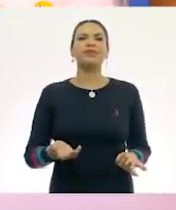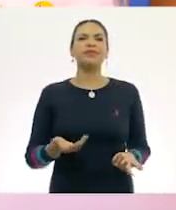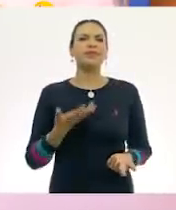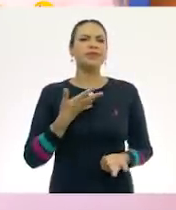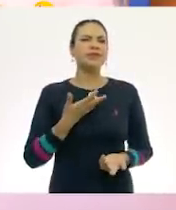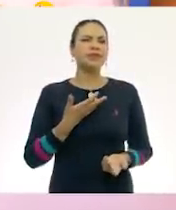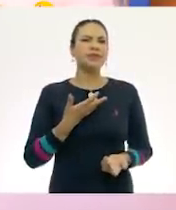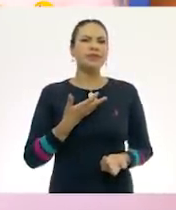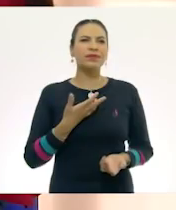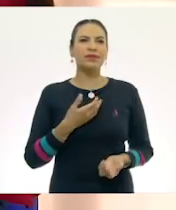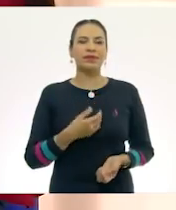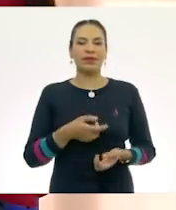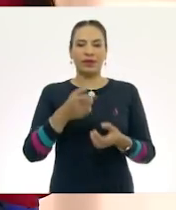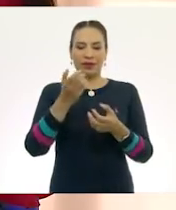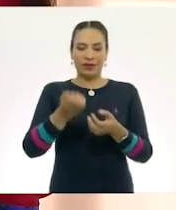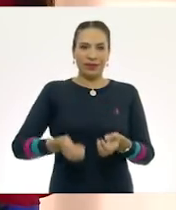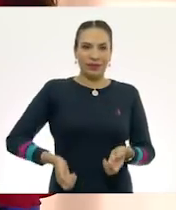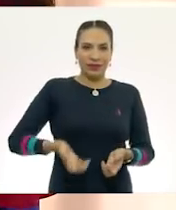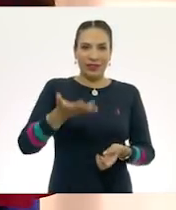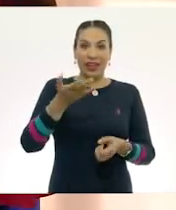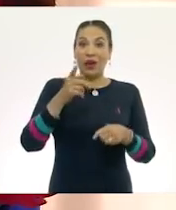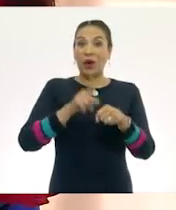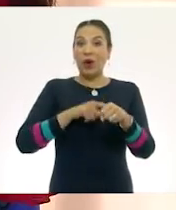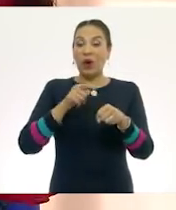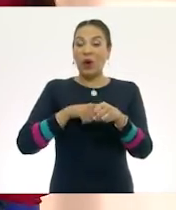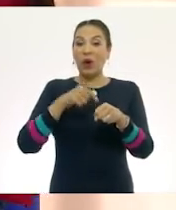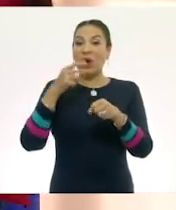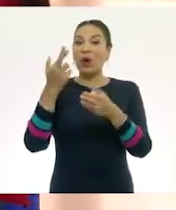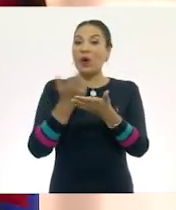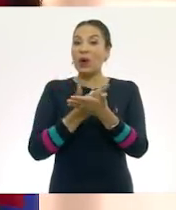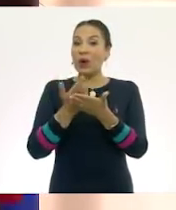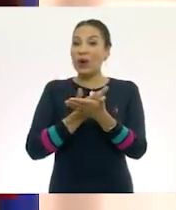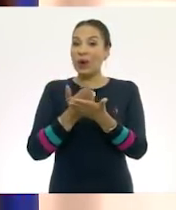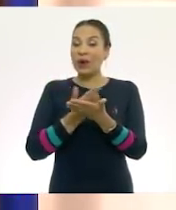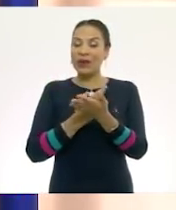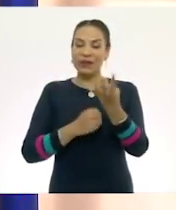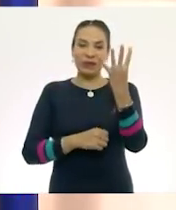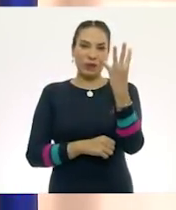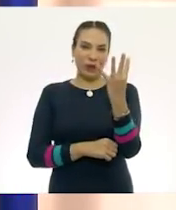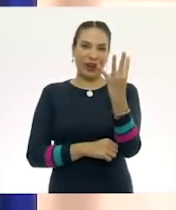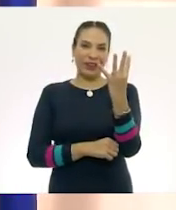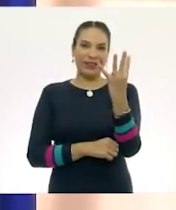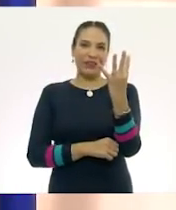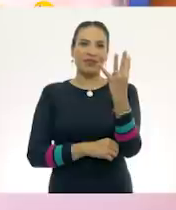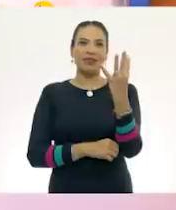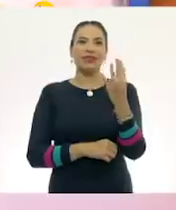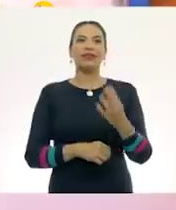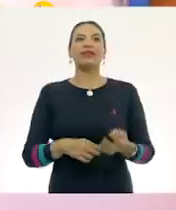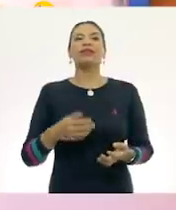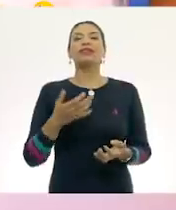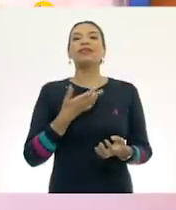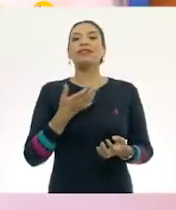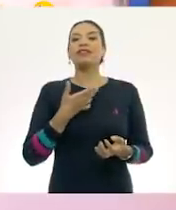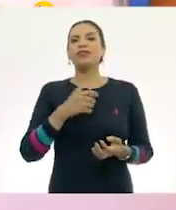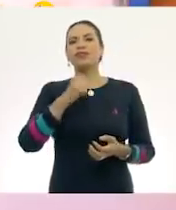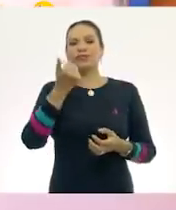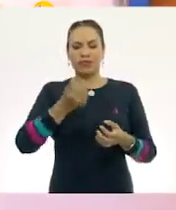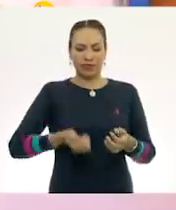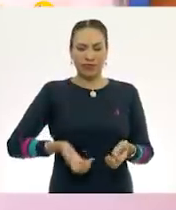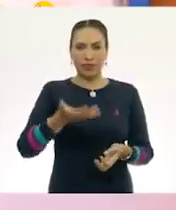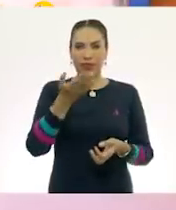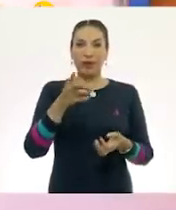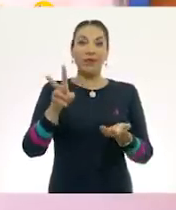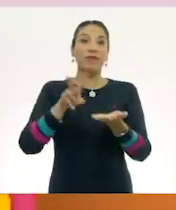un dado rosa. Cuatro. Y también tenemos otro dado